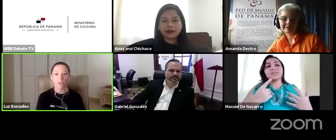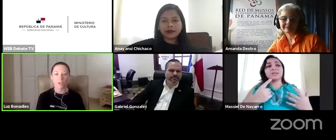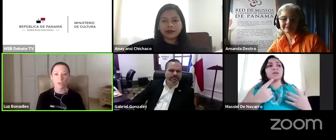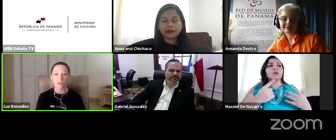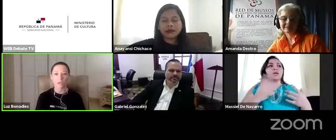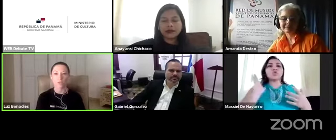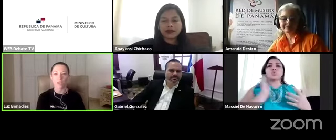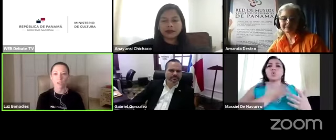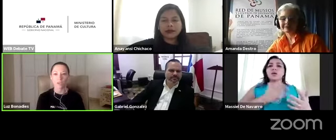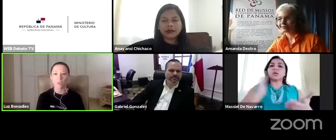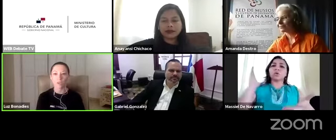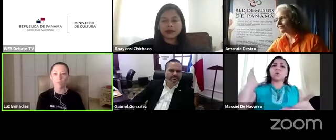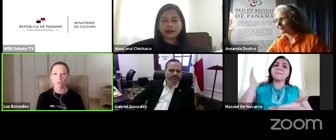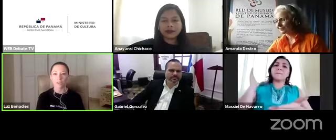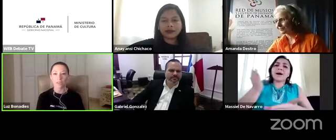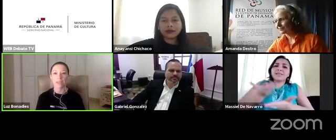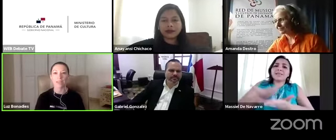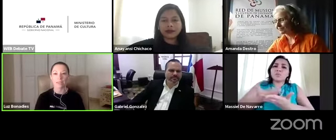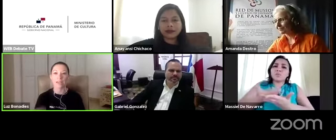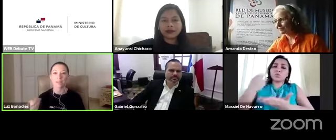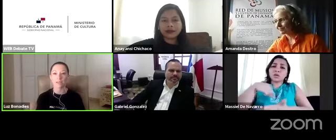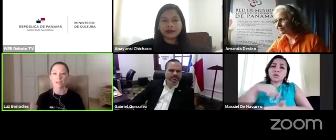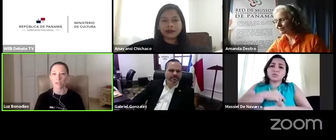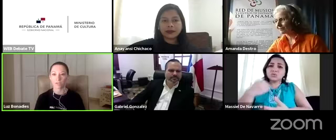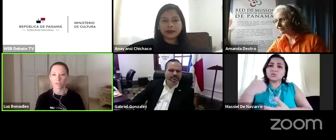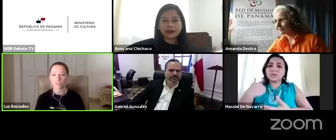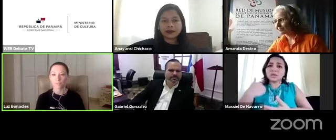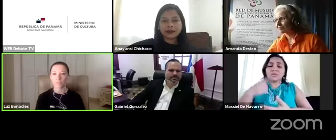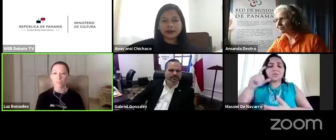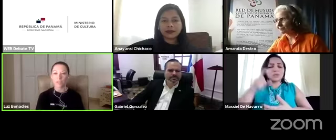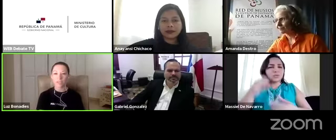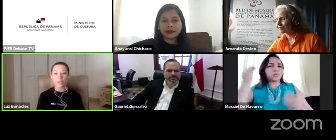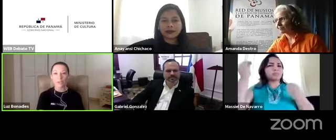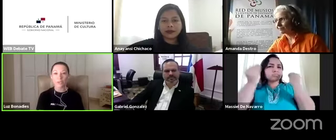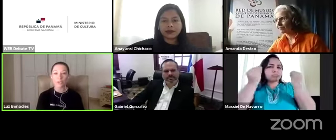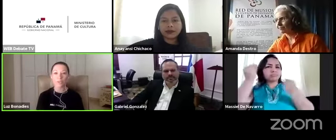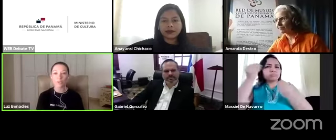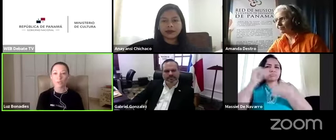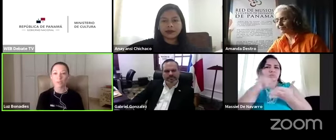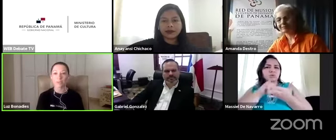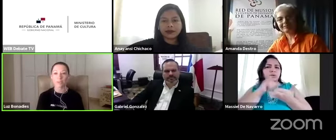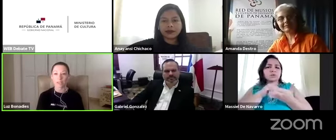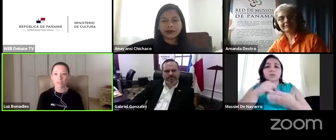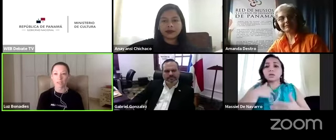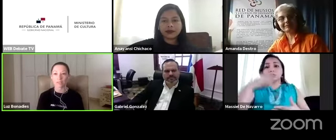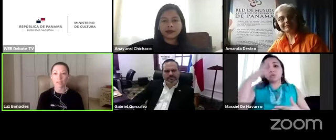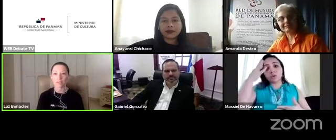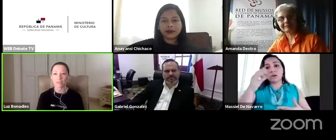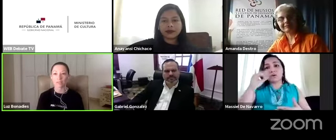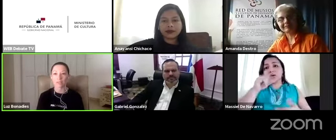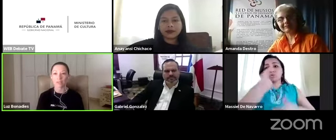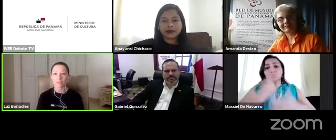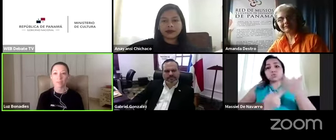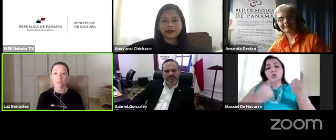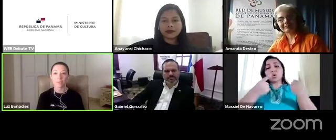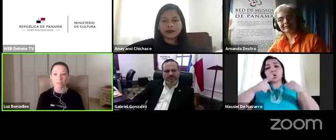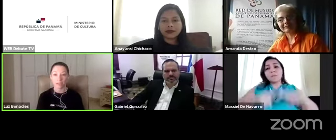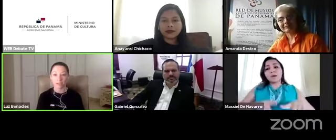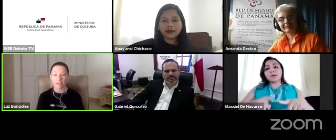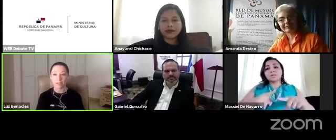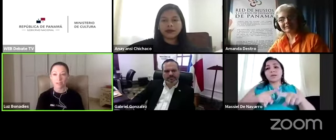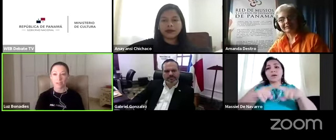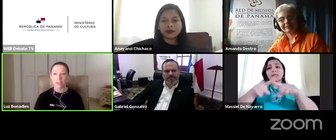patrimonio que guardamos es muy importante y crear esa reflexión y yo creo que eso solo puede pasar en la medida en que las instituciones estén